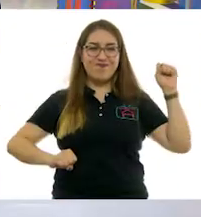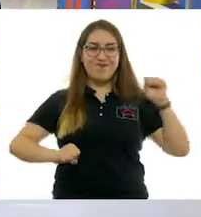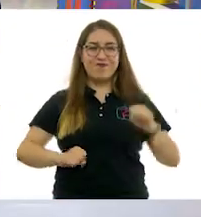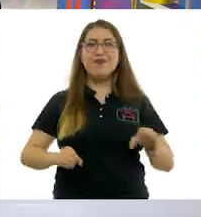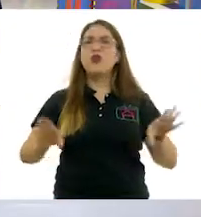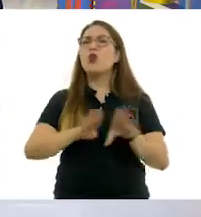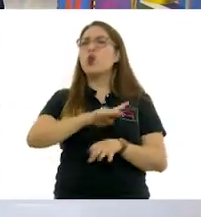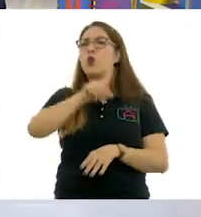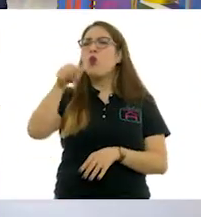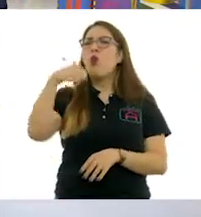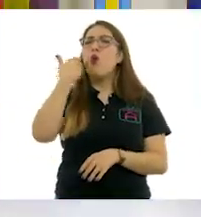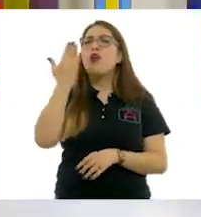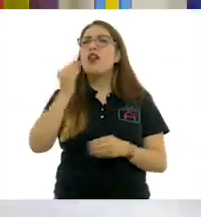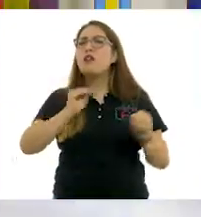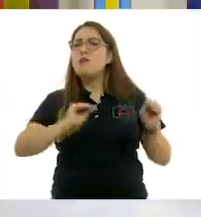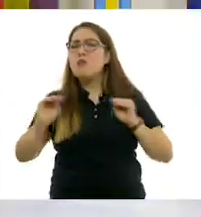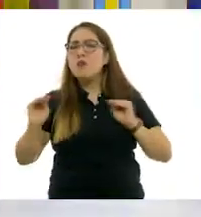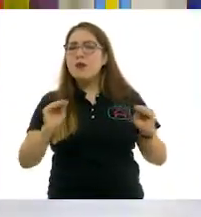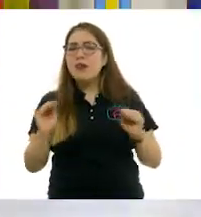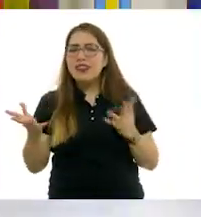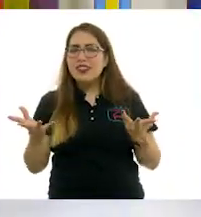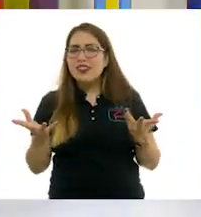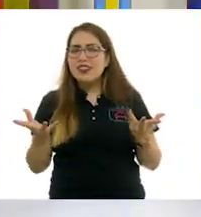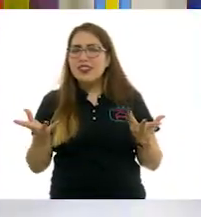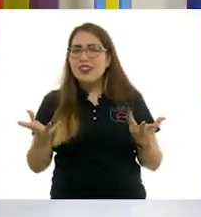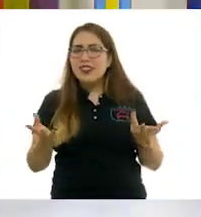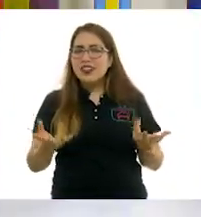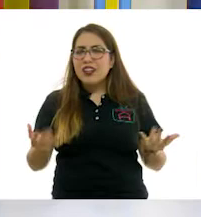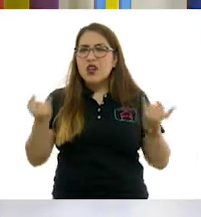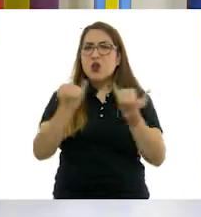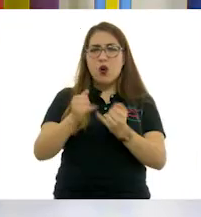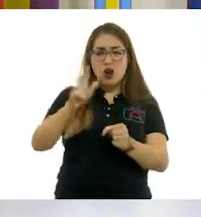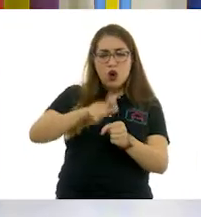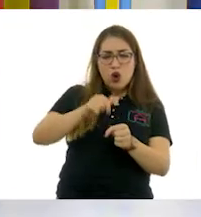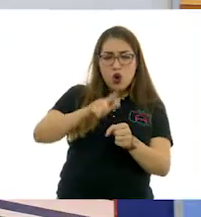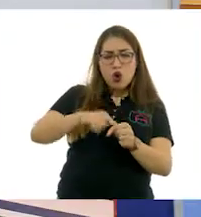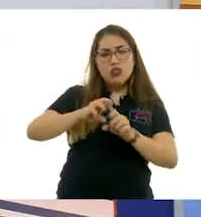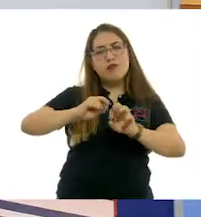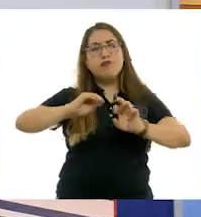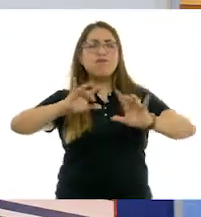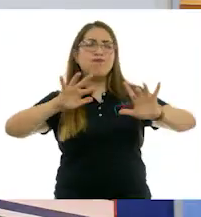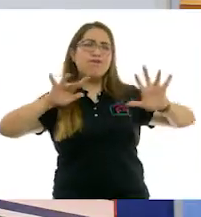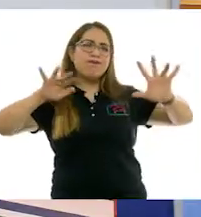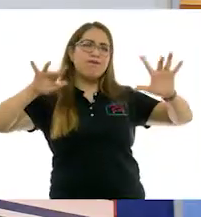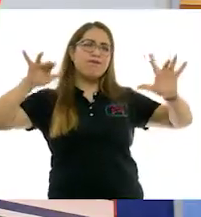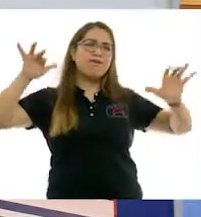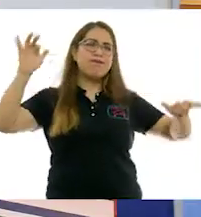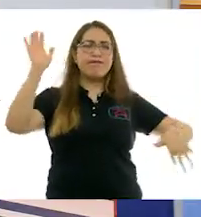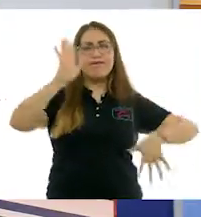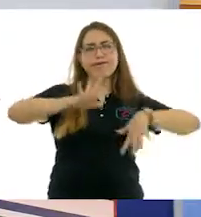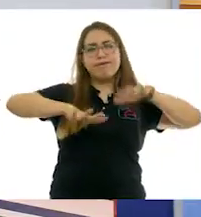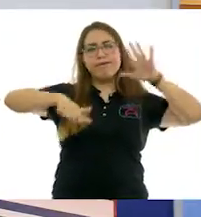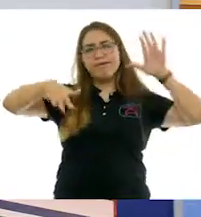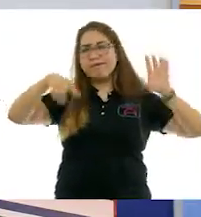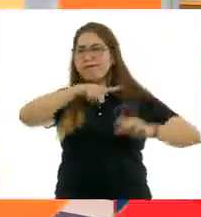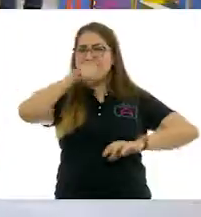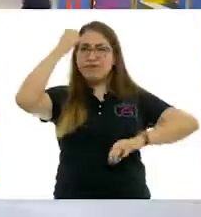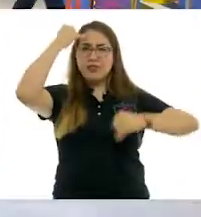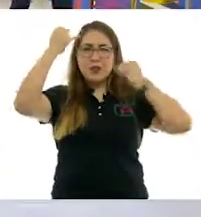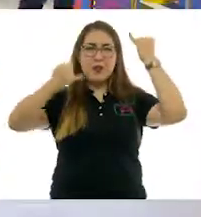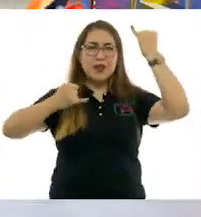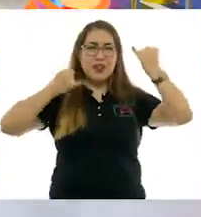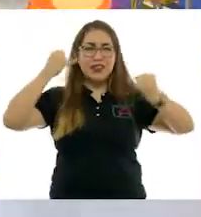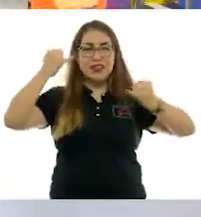¿Cómo quieren moverse ahora, niñas y niños? Como colores de pinturas, tal vez. Así que imagínense que